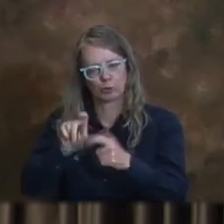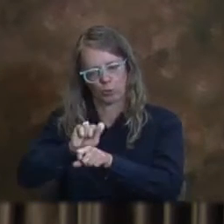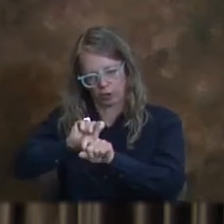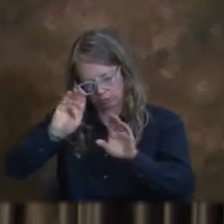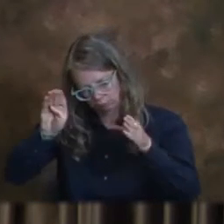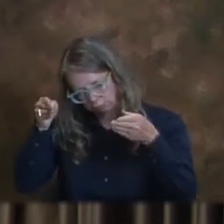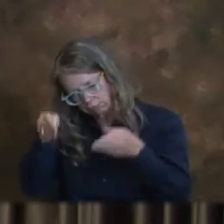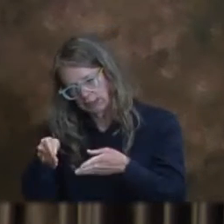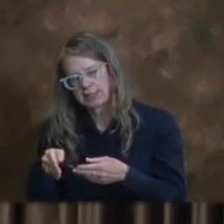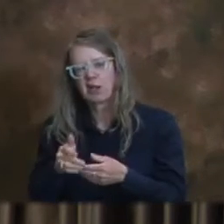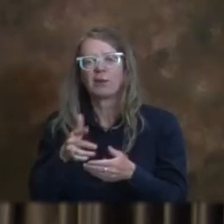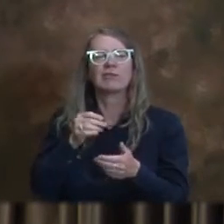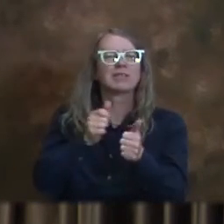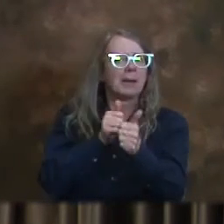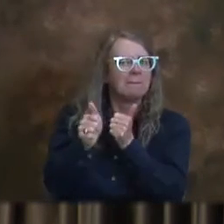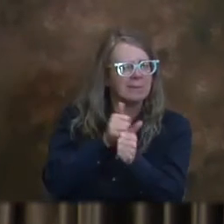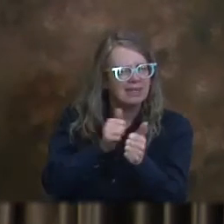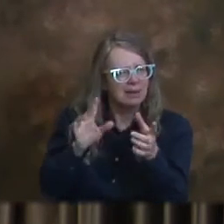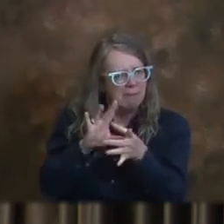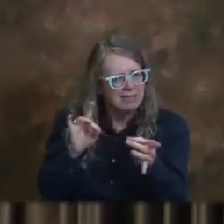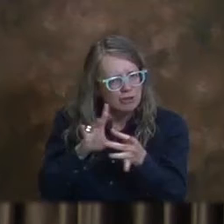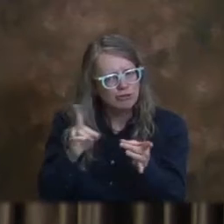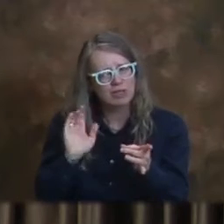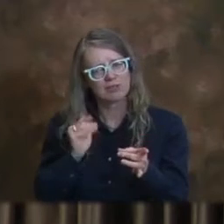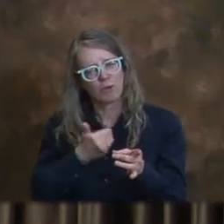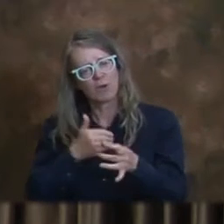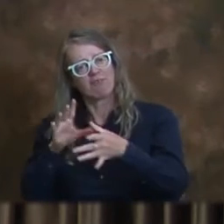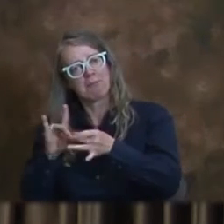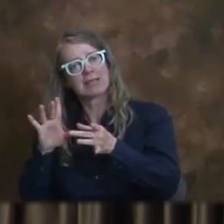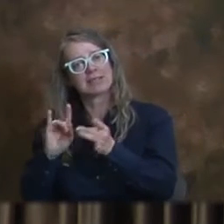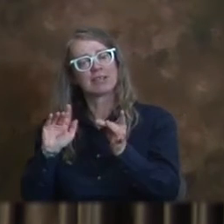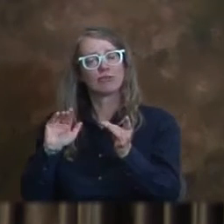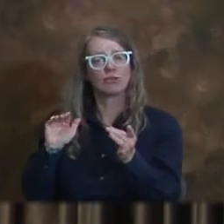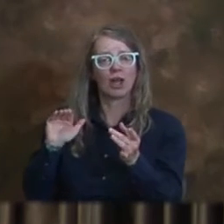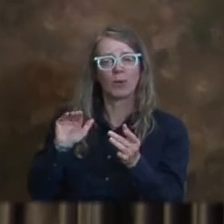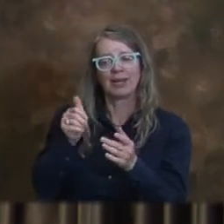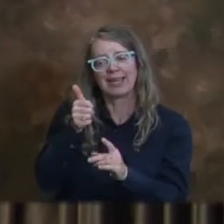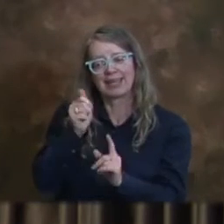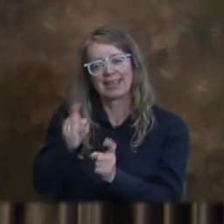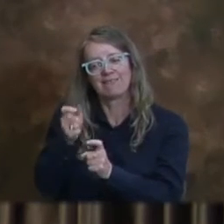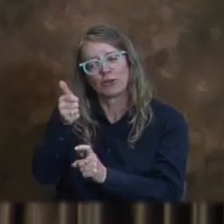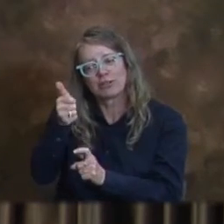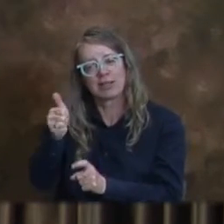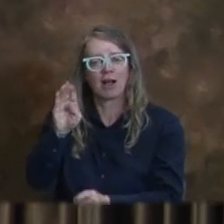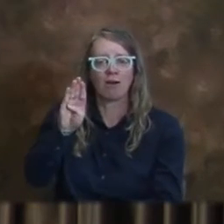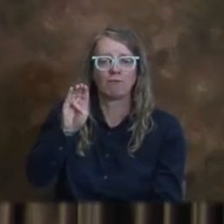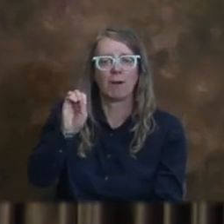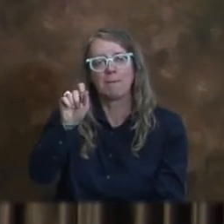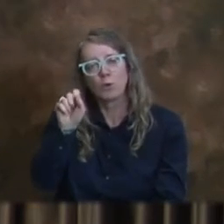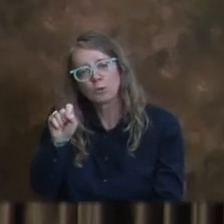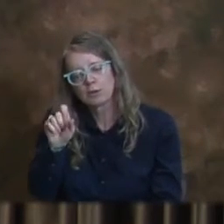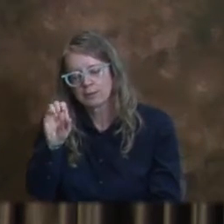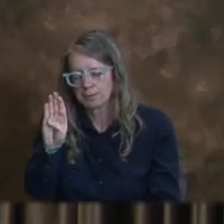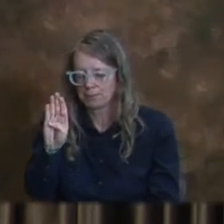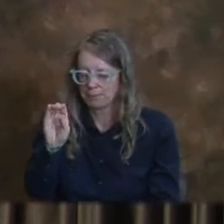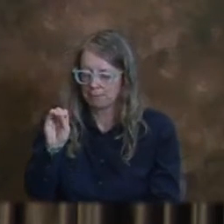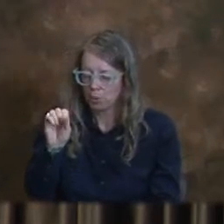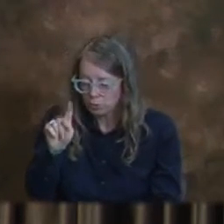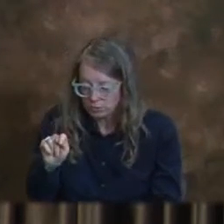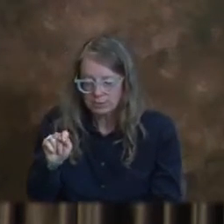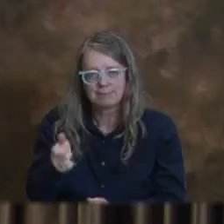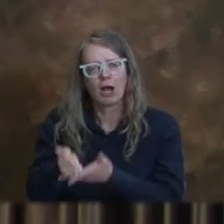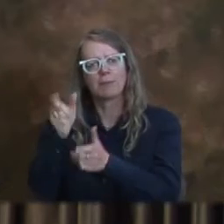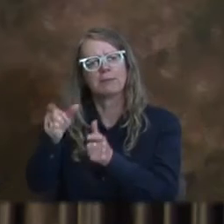a través de nuestros mensajes, tratando de compartir la importancia de esas vacunas de refuerzo y de hecho haciendo